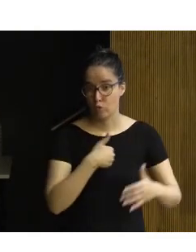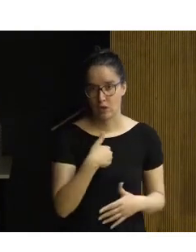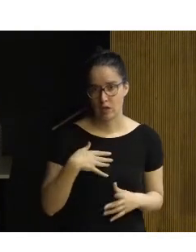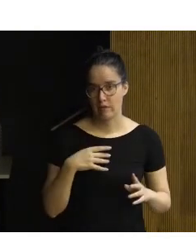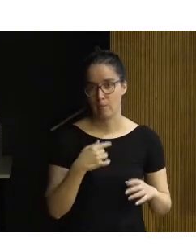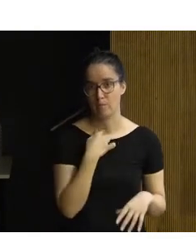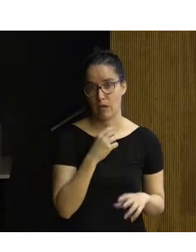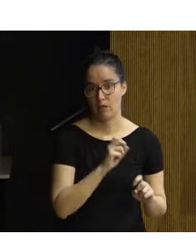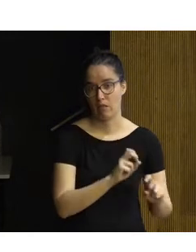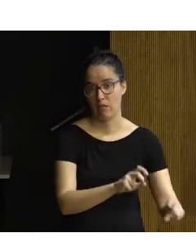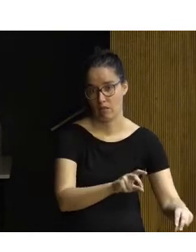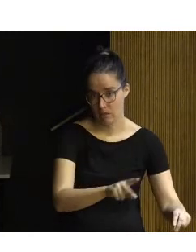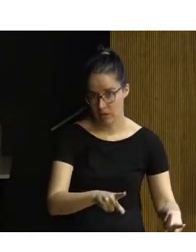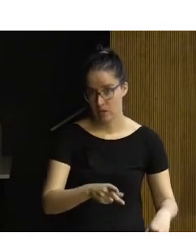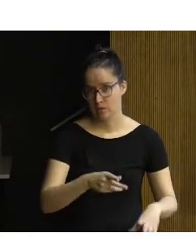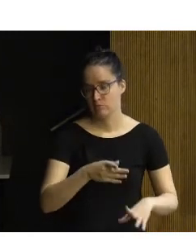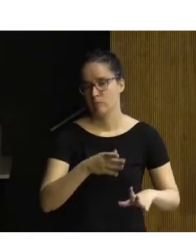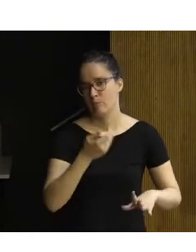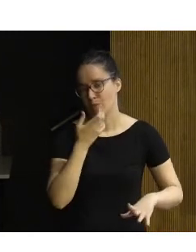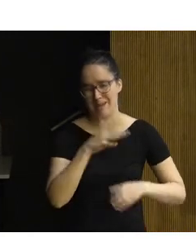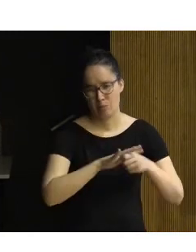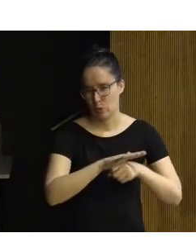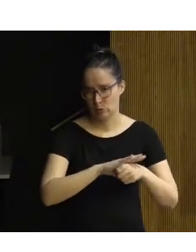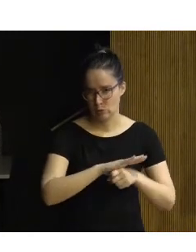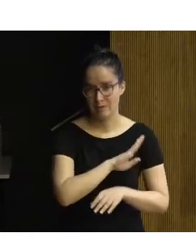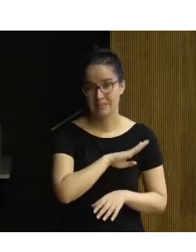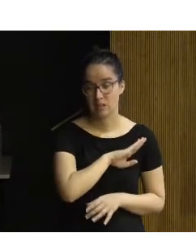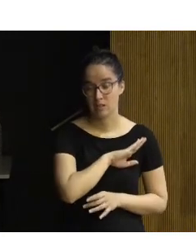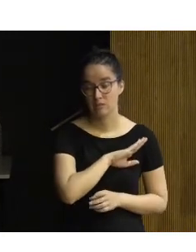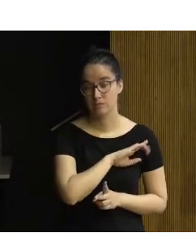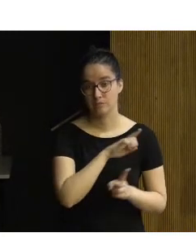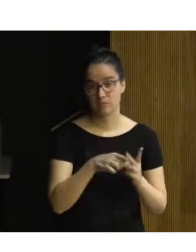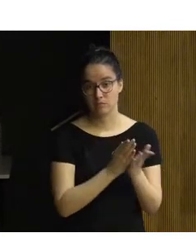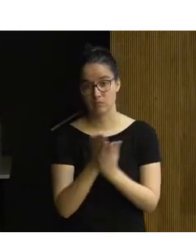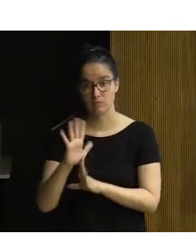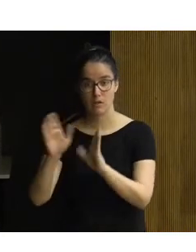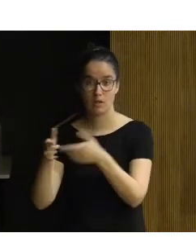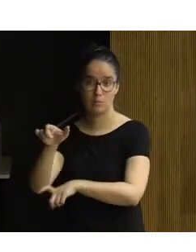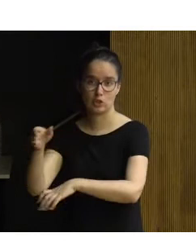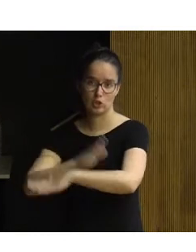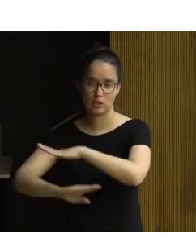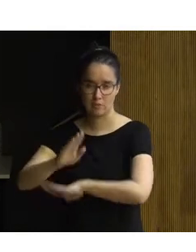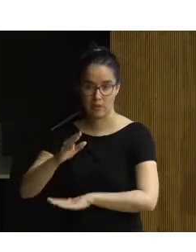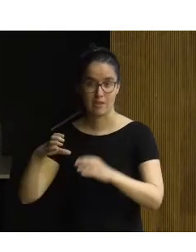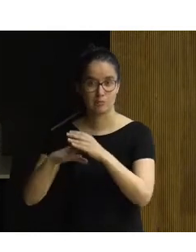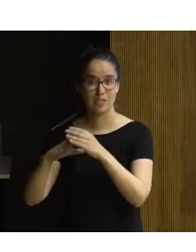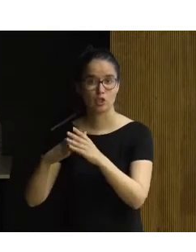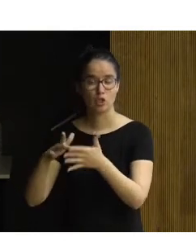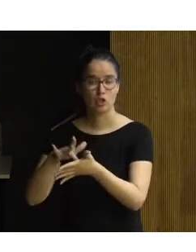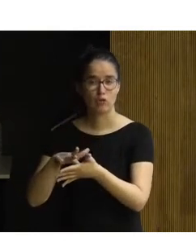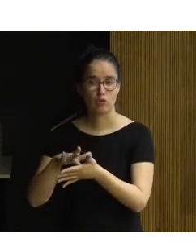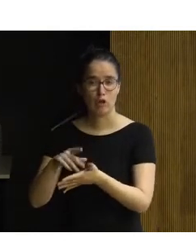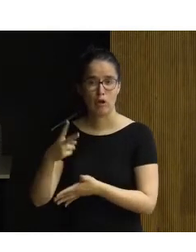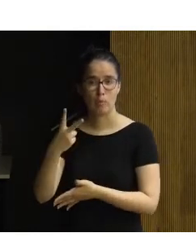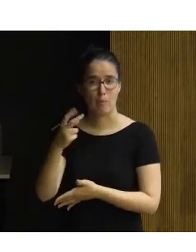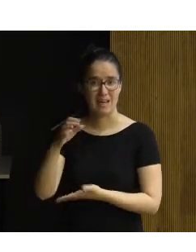se va perdiendo funcionalidad en muchos órdenes, en muchos ámbitos. Y las personas con discapacidad. De hecho, Inserso tiene en torno